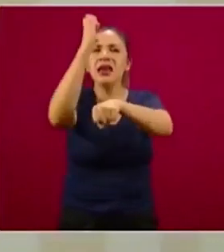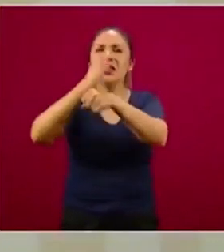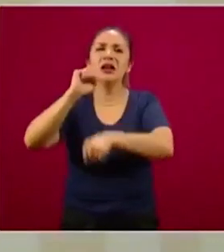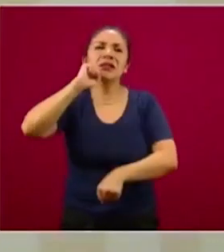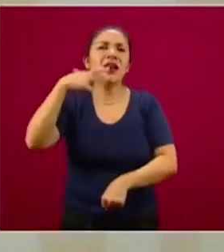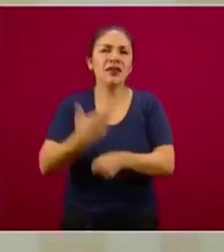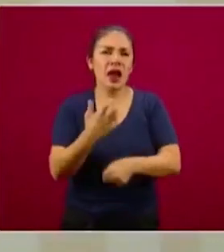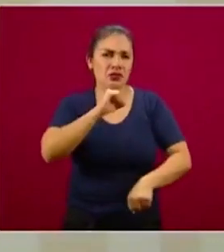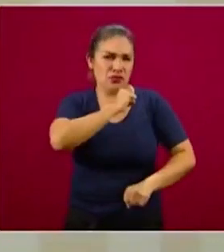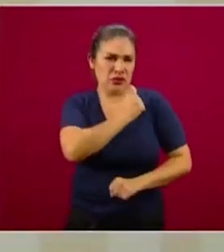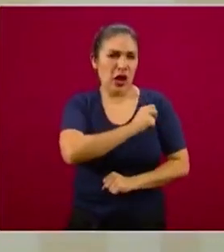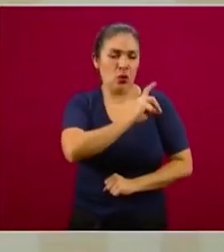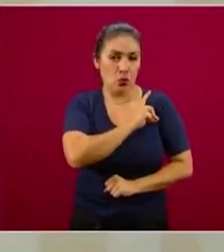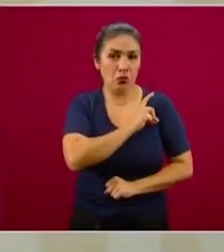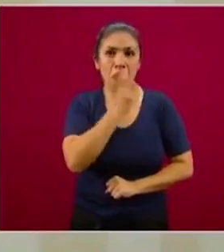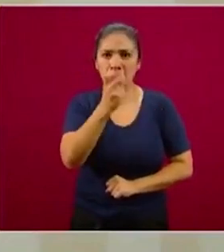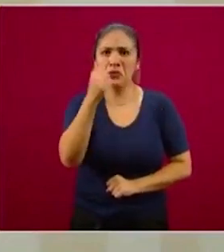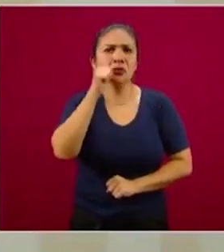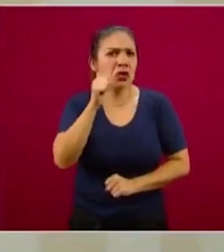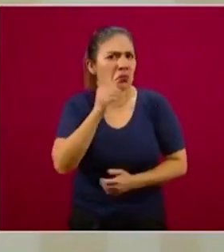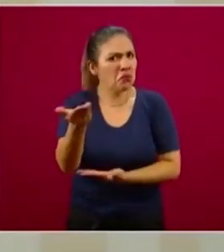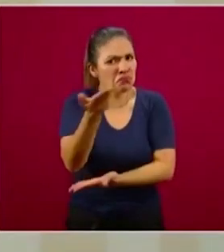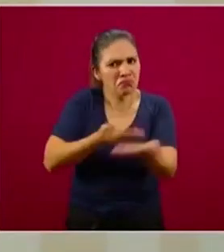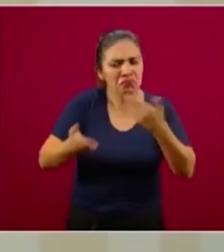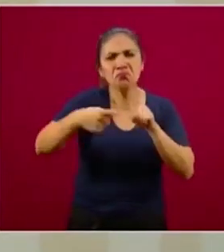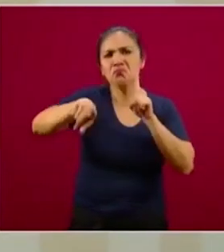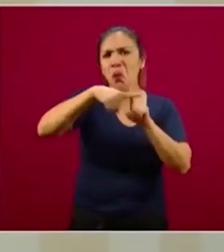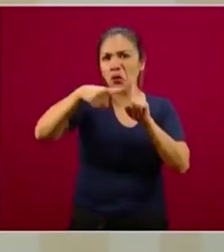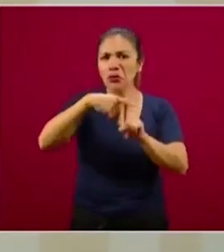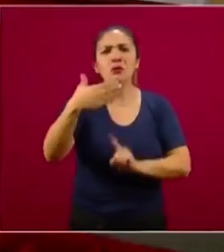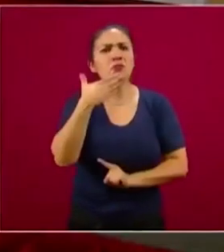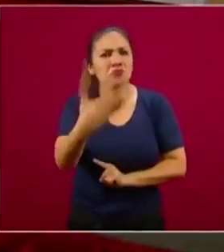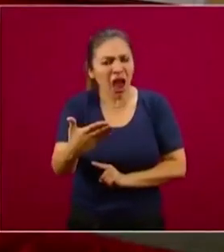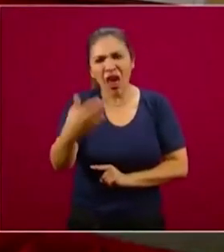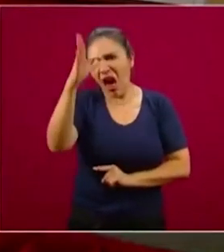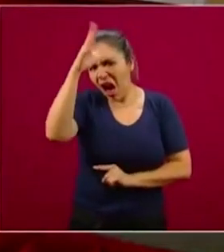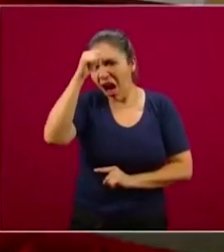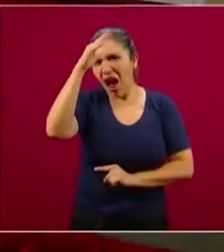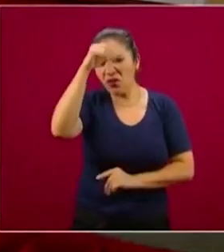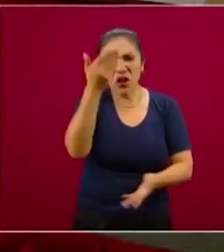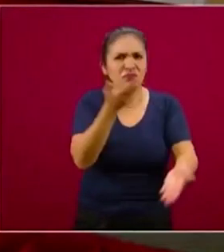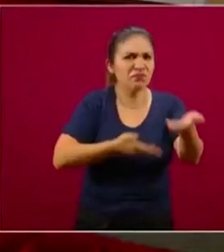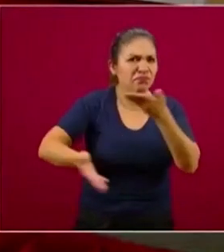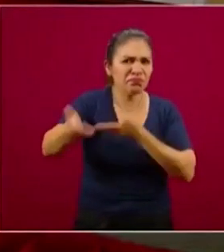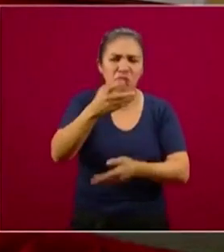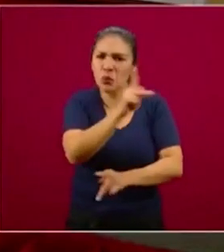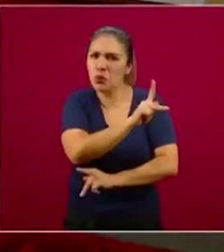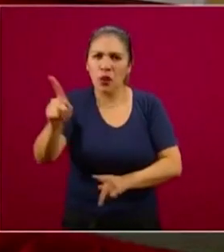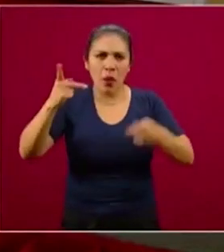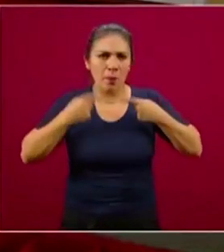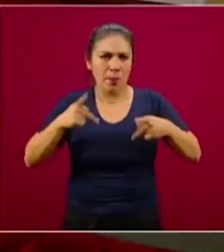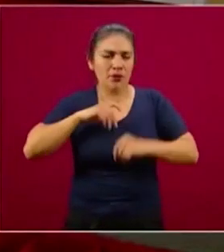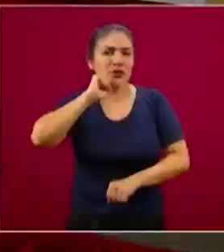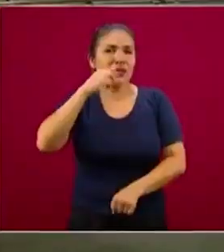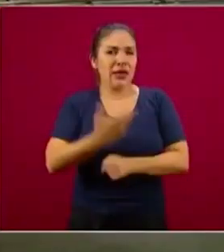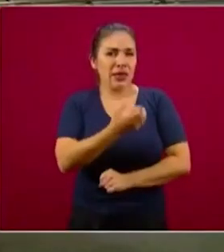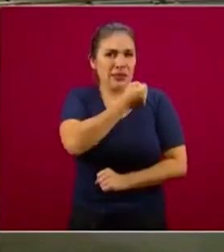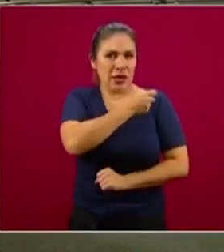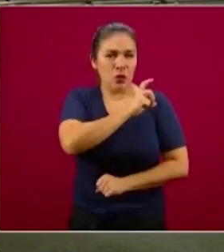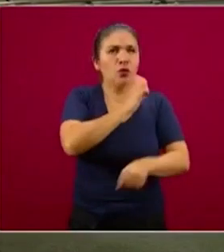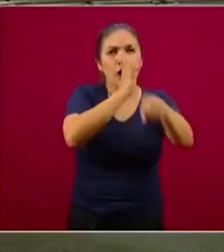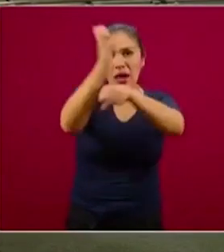salud. ¿Qué puedo decir? Un ambiente siempre muy positivo, muy comprometido de todas las titulares de las secretarías de salud